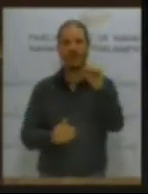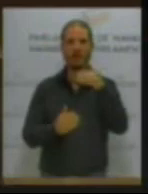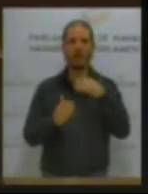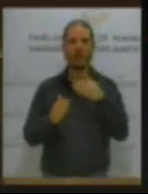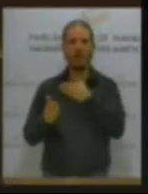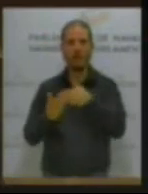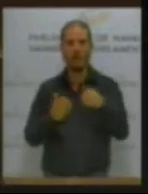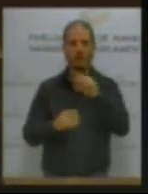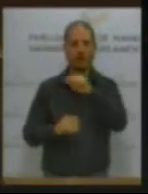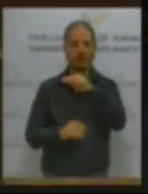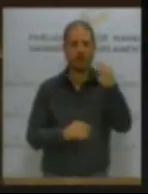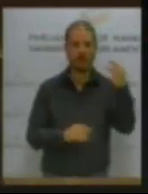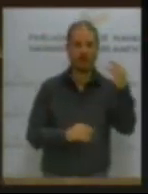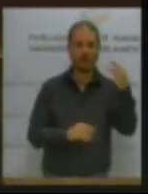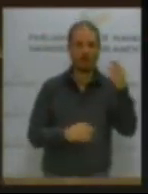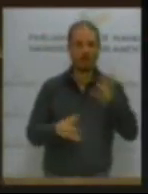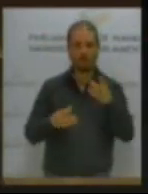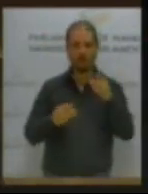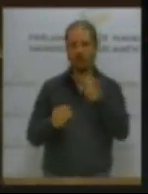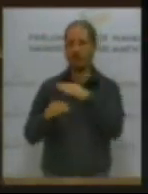engrosar las arcas del gobierno de Navarra.